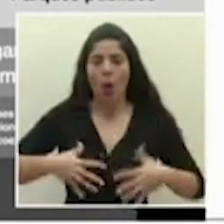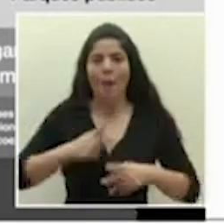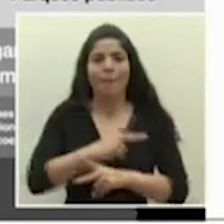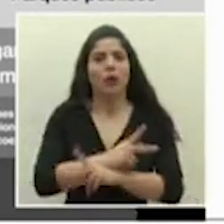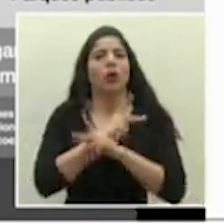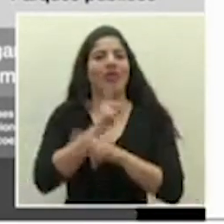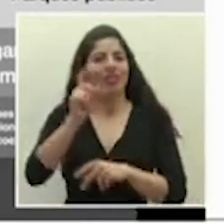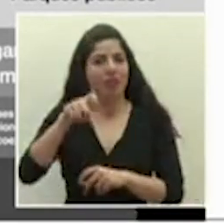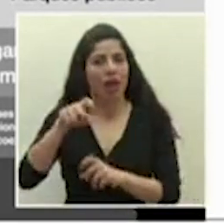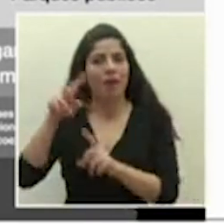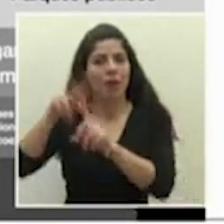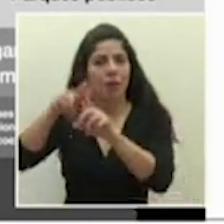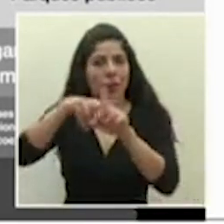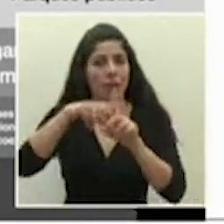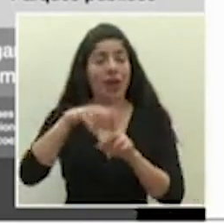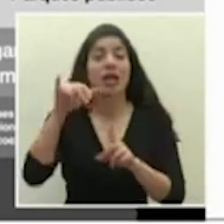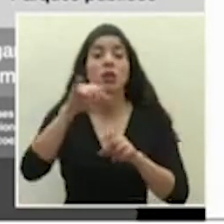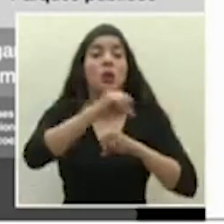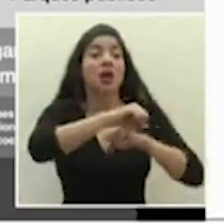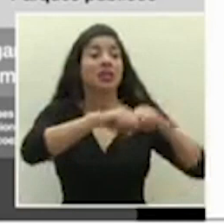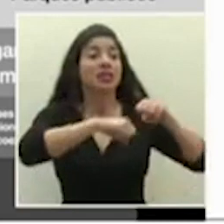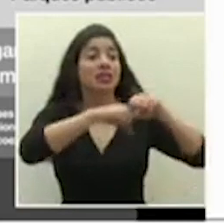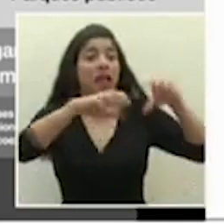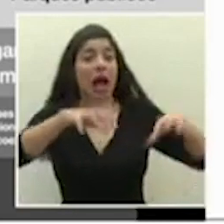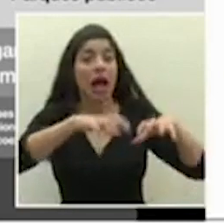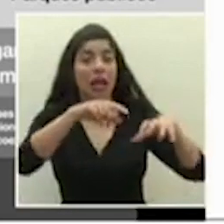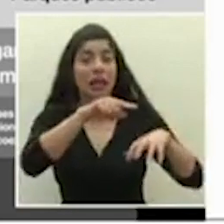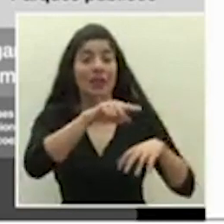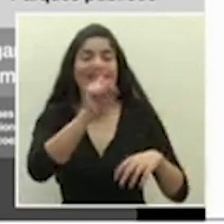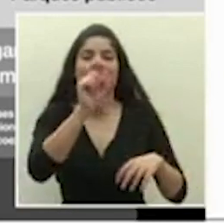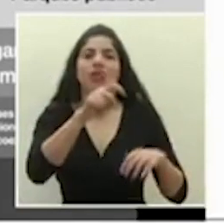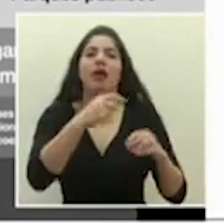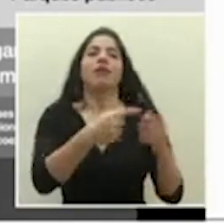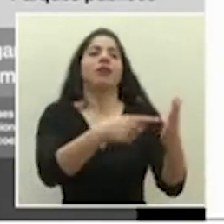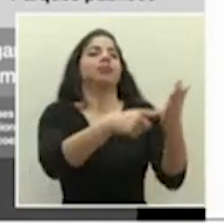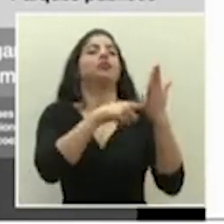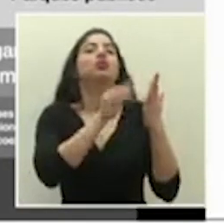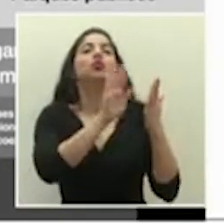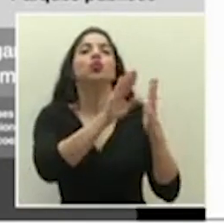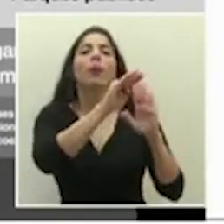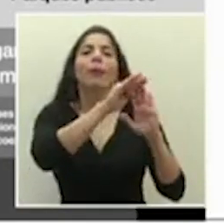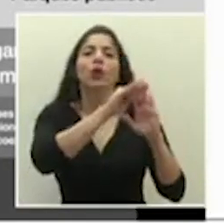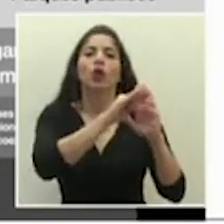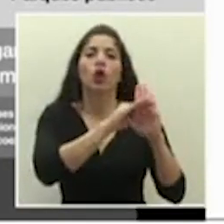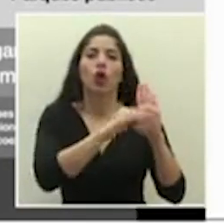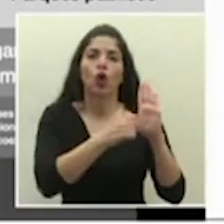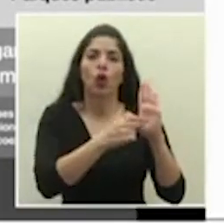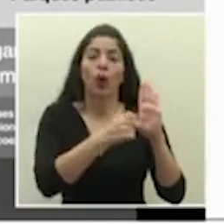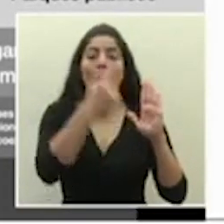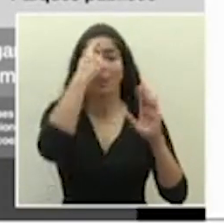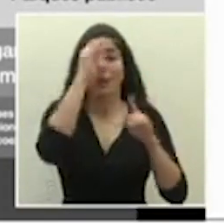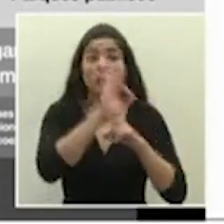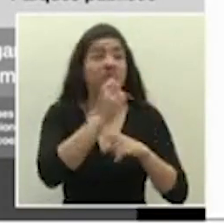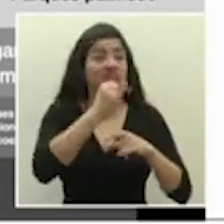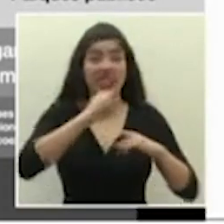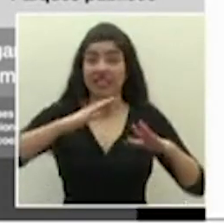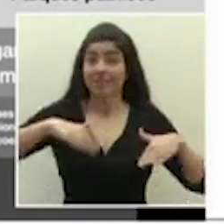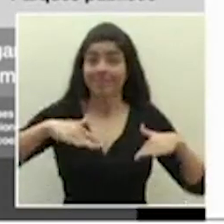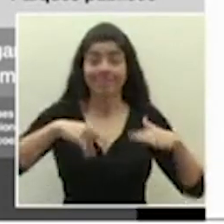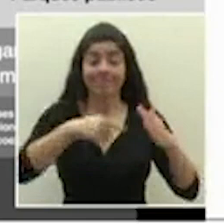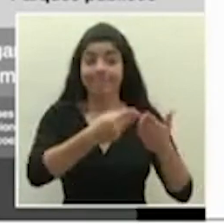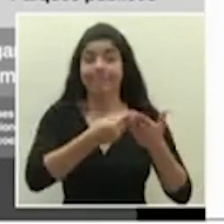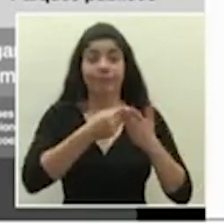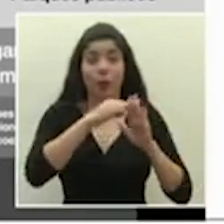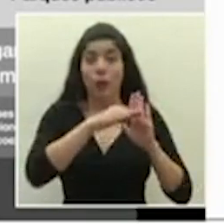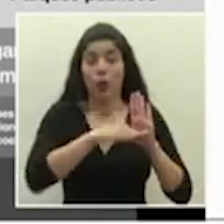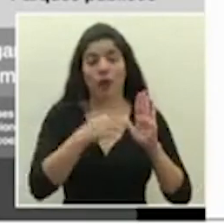Igualmente, las salas de eventos deberán presentar el protocolo para poder funcionar, que no ha presentado previamente el protocolo.